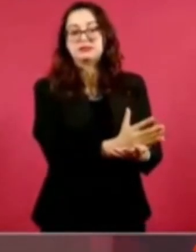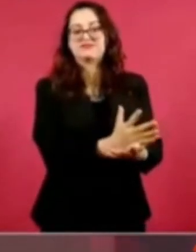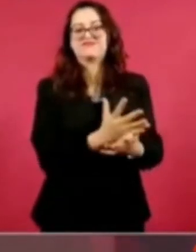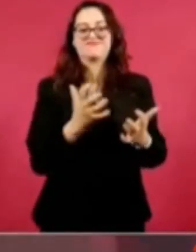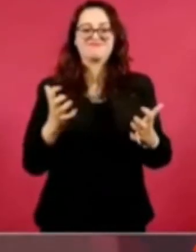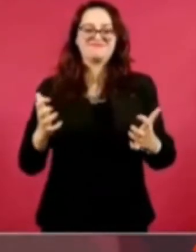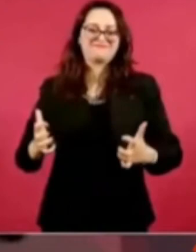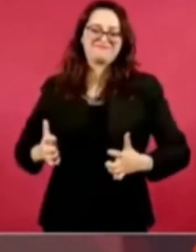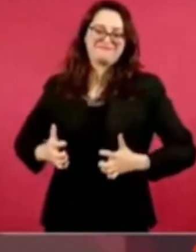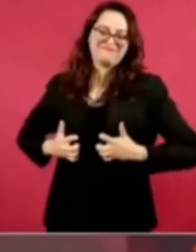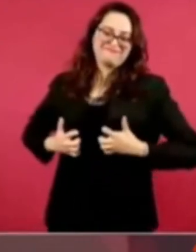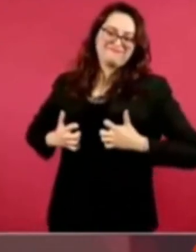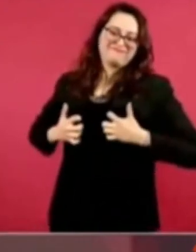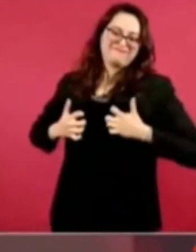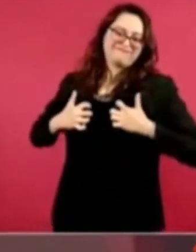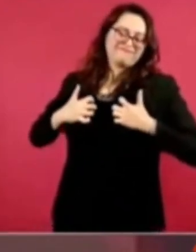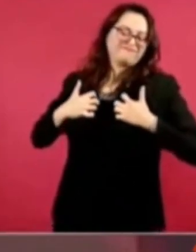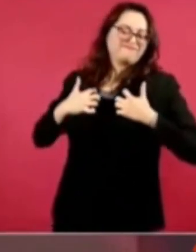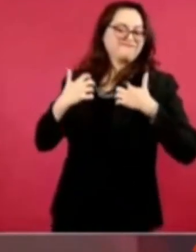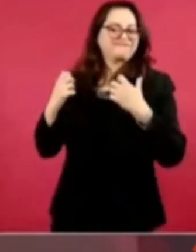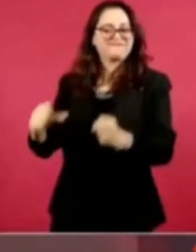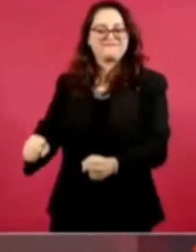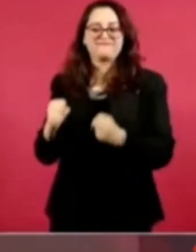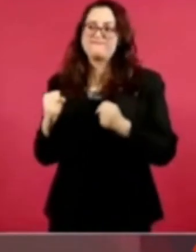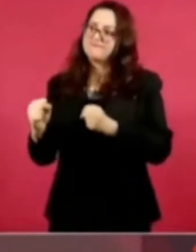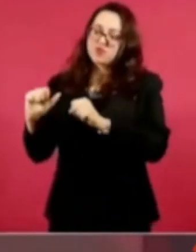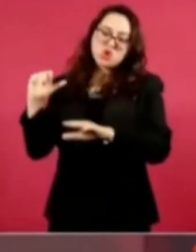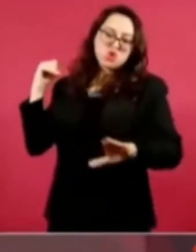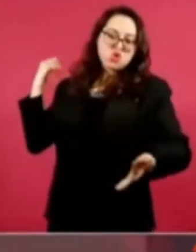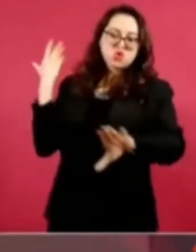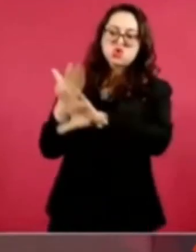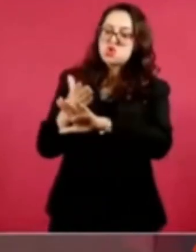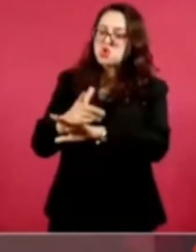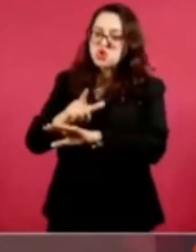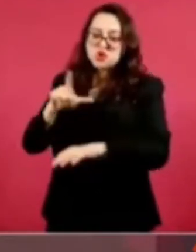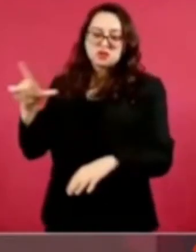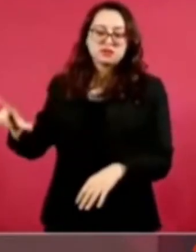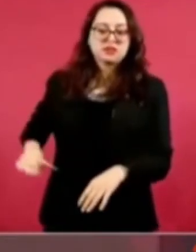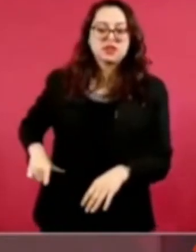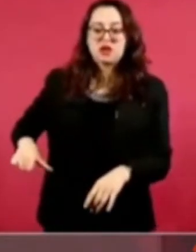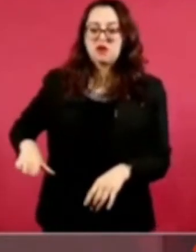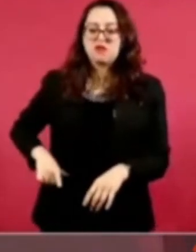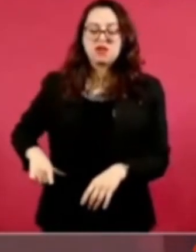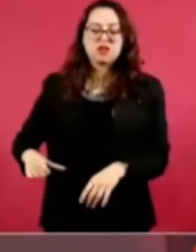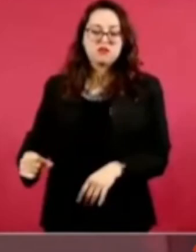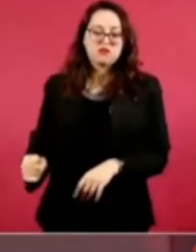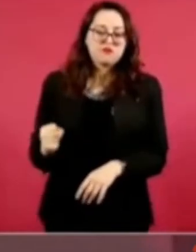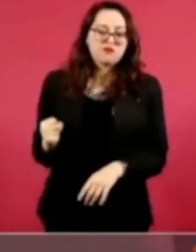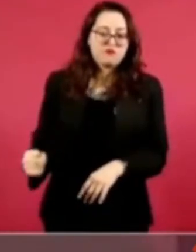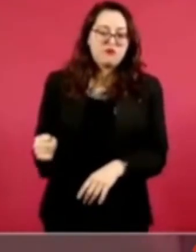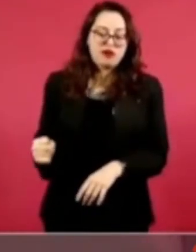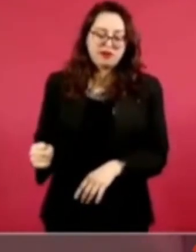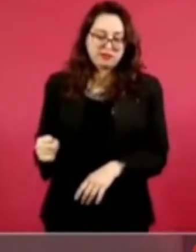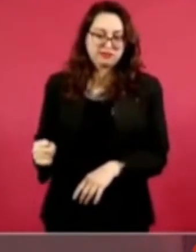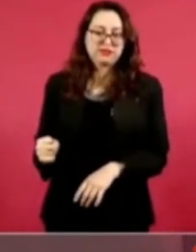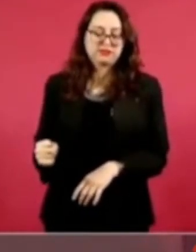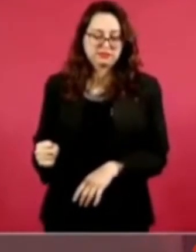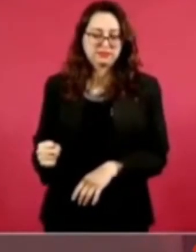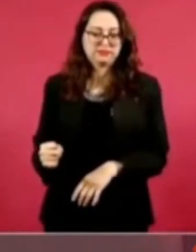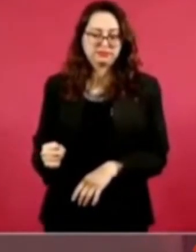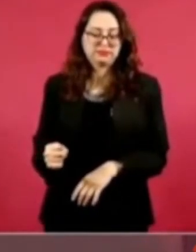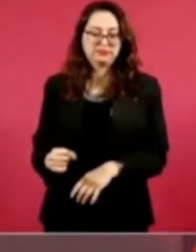pues entonces ya son medios opositores.